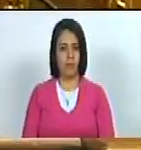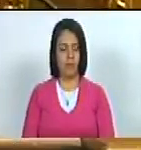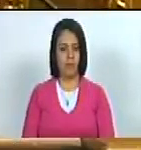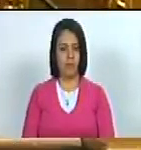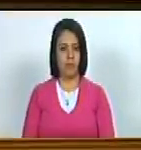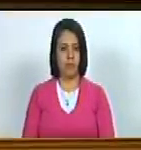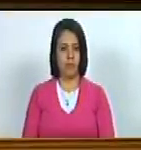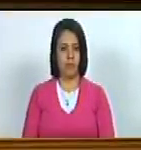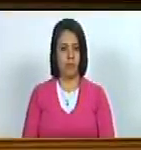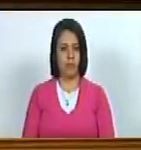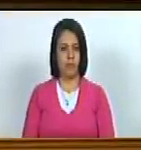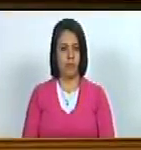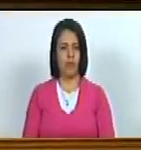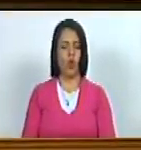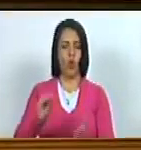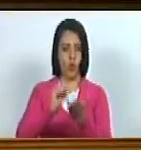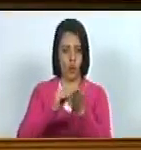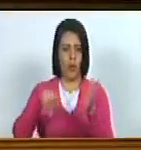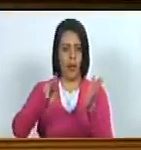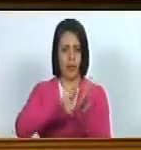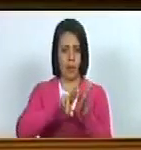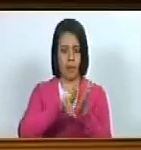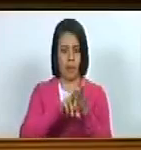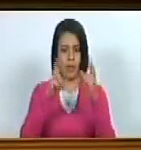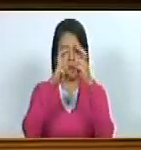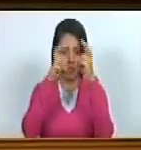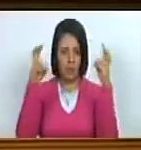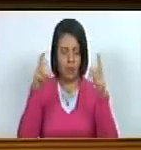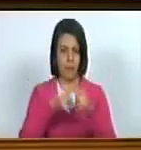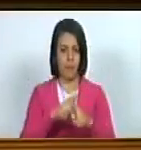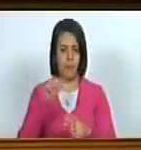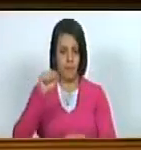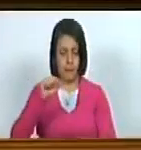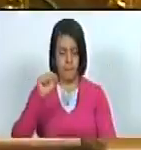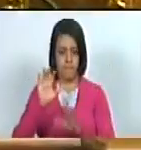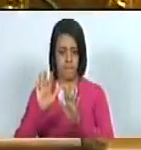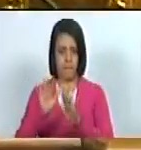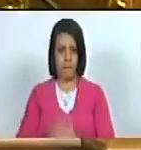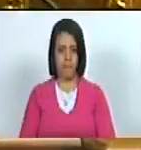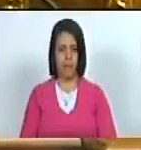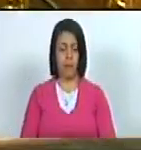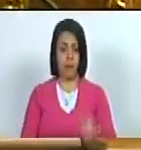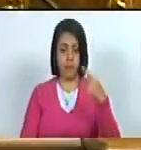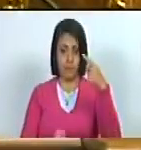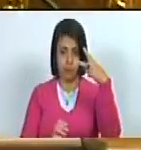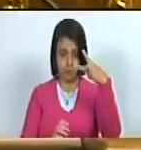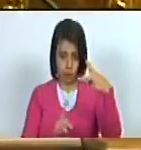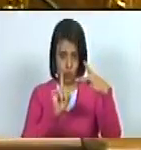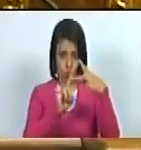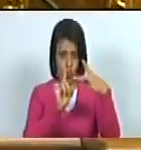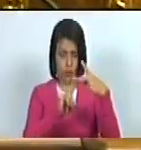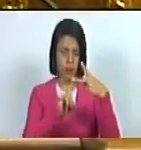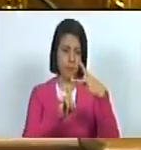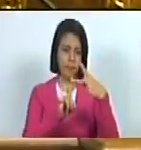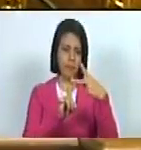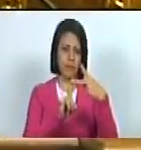querida secretaria puedo repetir la lectura del punto disculpe si presidente punto número dos